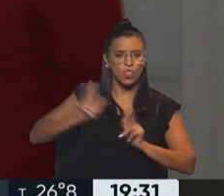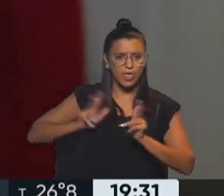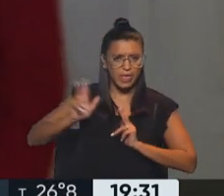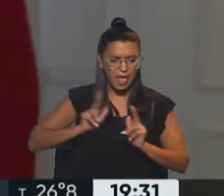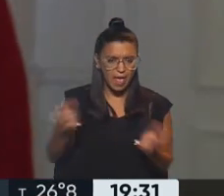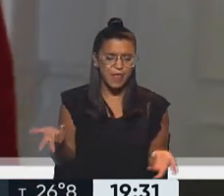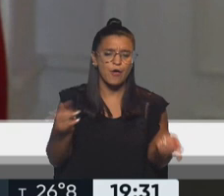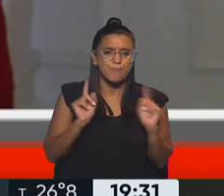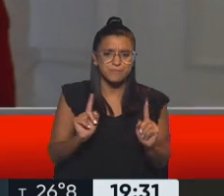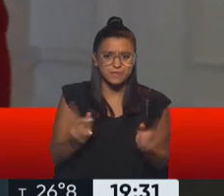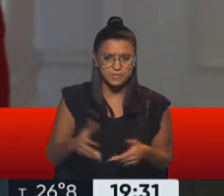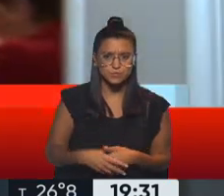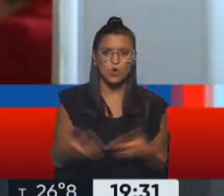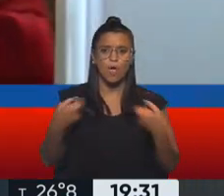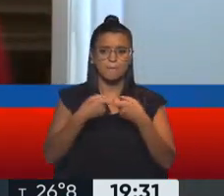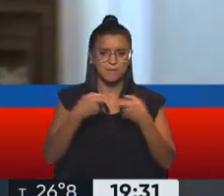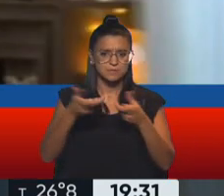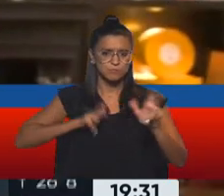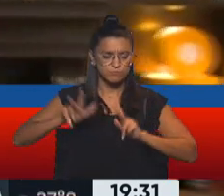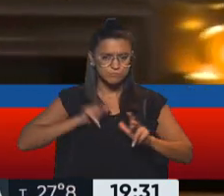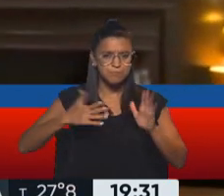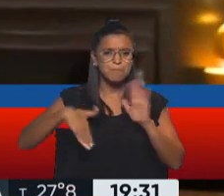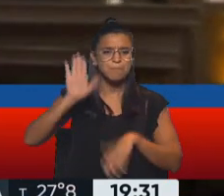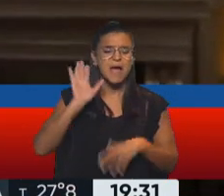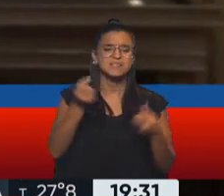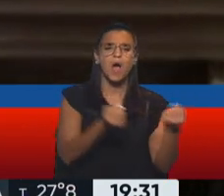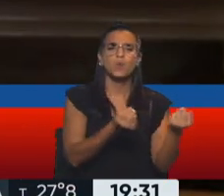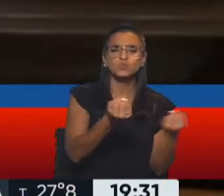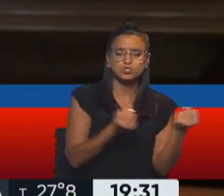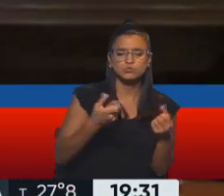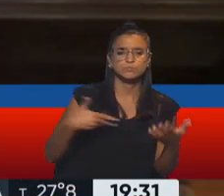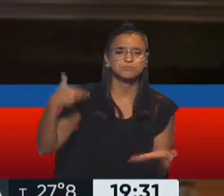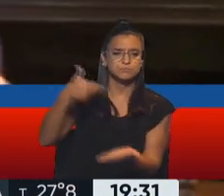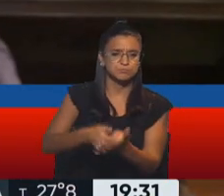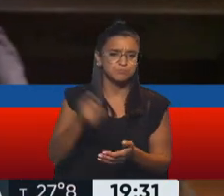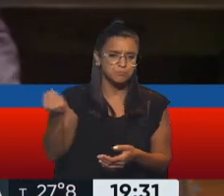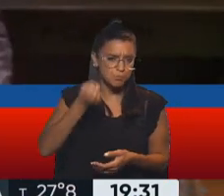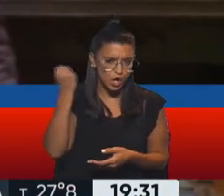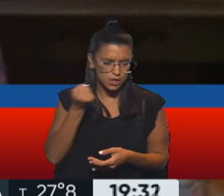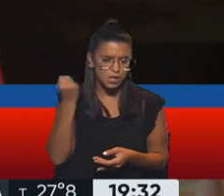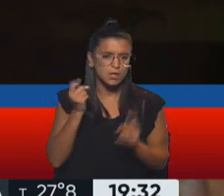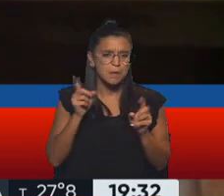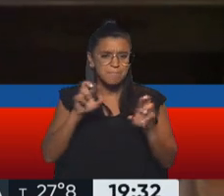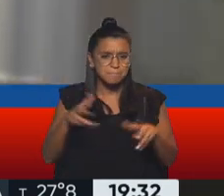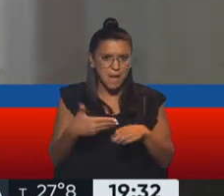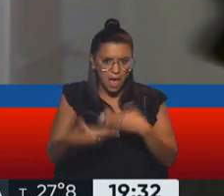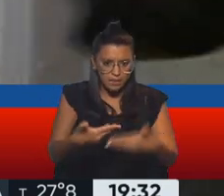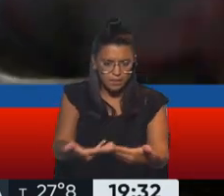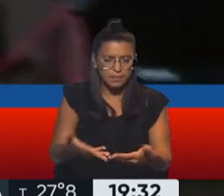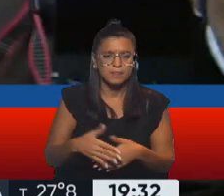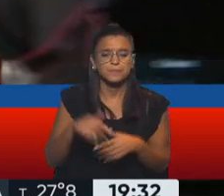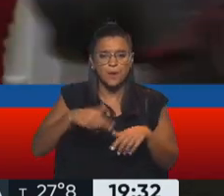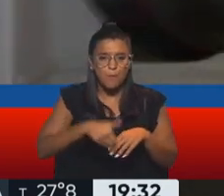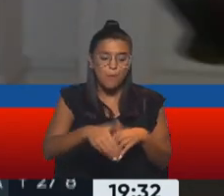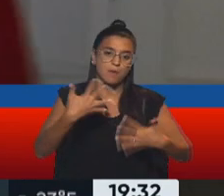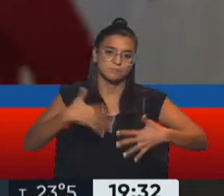los propios empresarios, particularmente el sector automotriz, con inversiones muy importantes que están planificadas, que ahora se